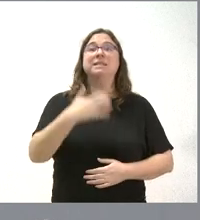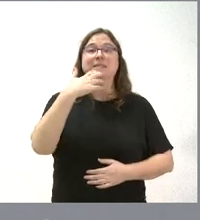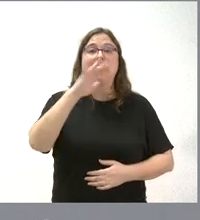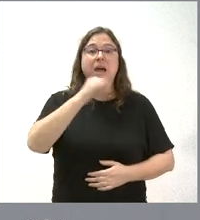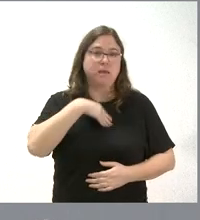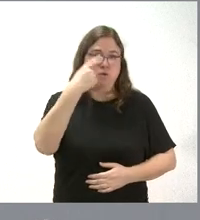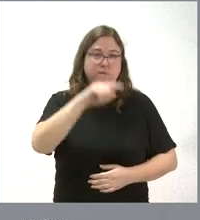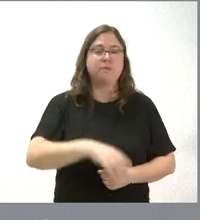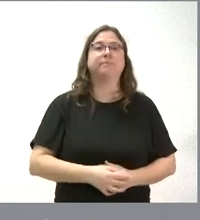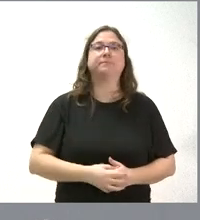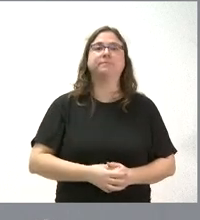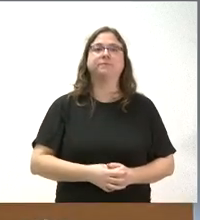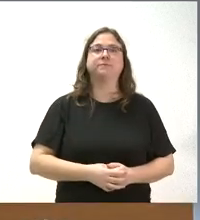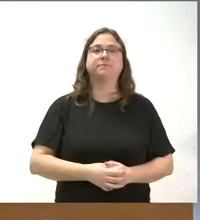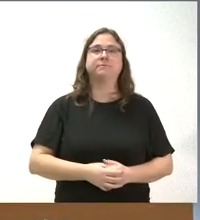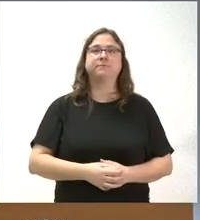saberlo.